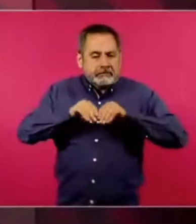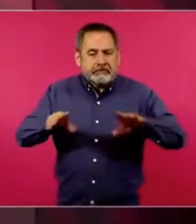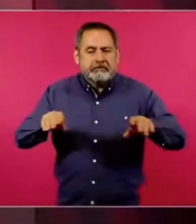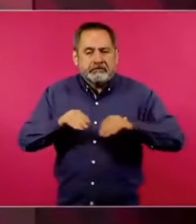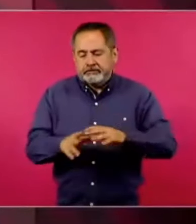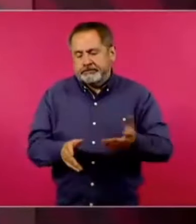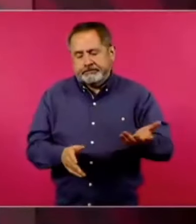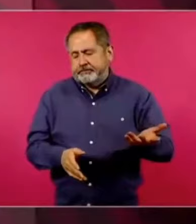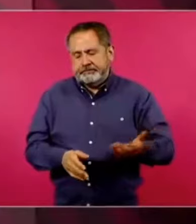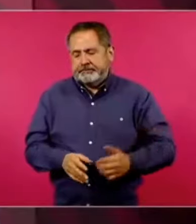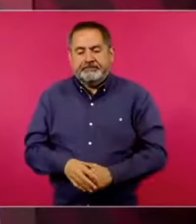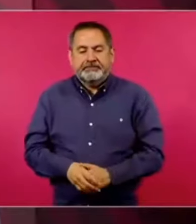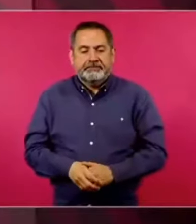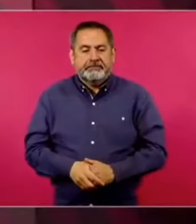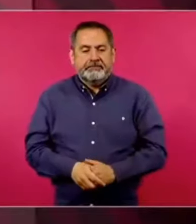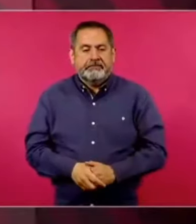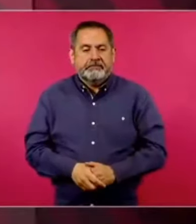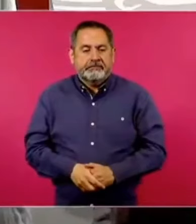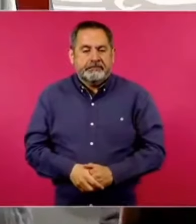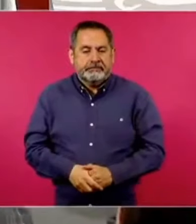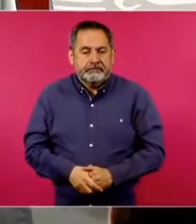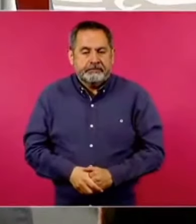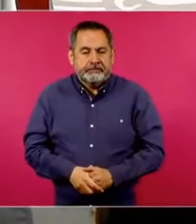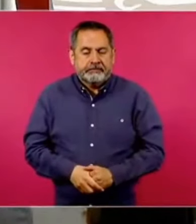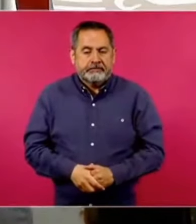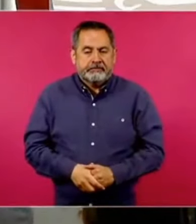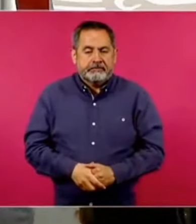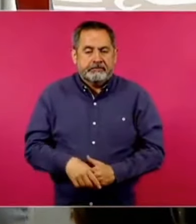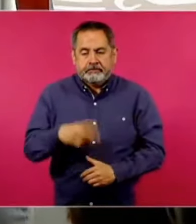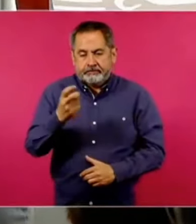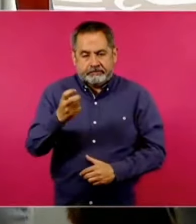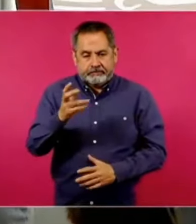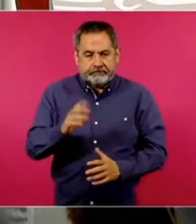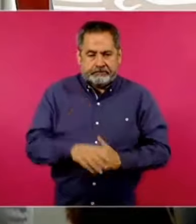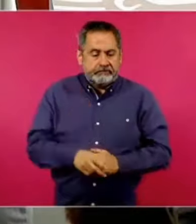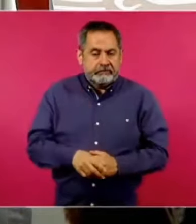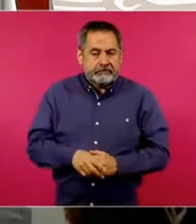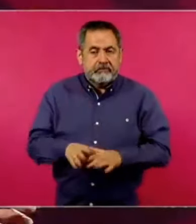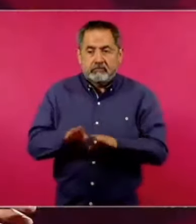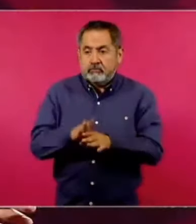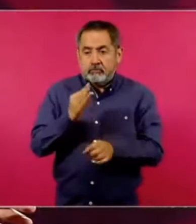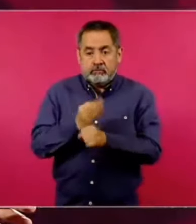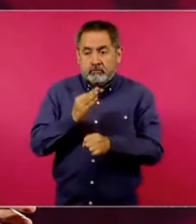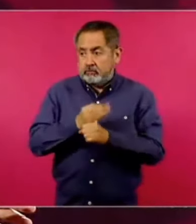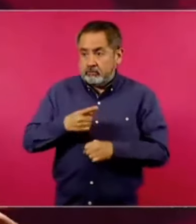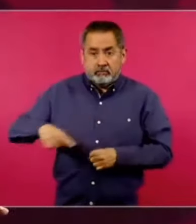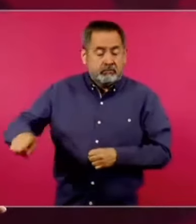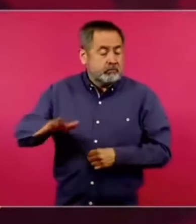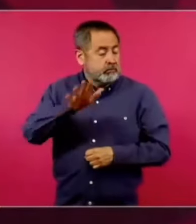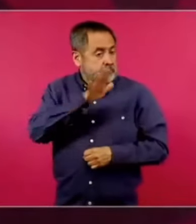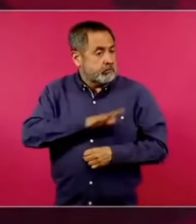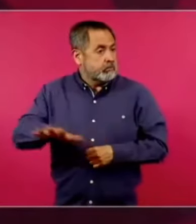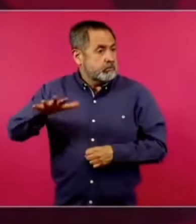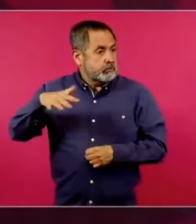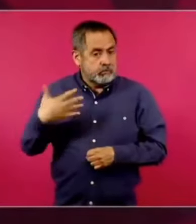Por eso es extraordinario lo que está sucediendo en nuestro país, porque